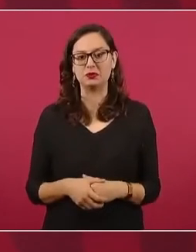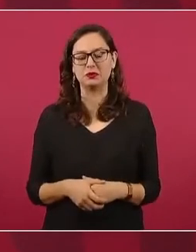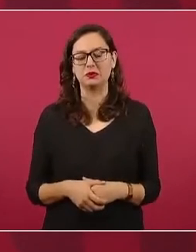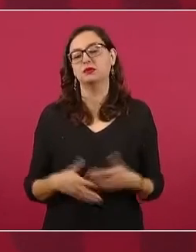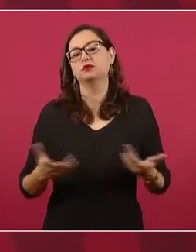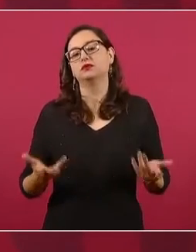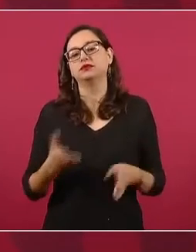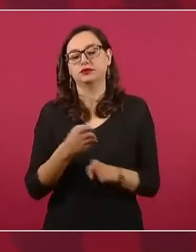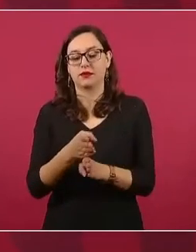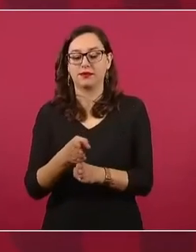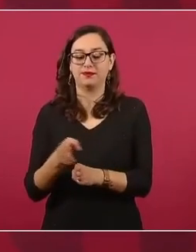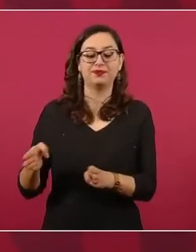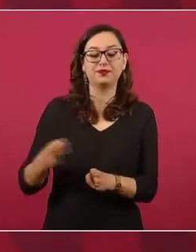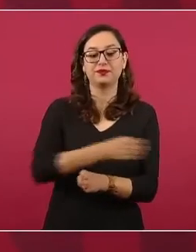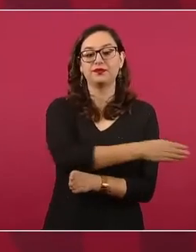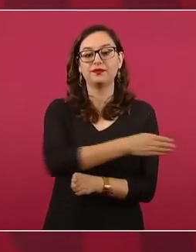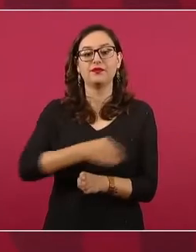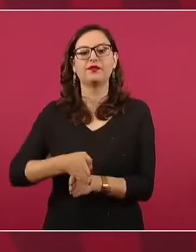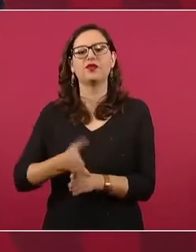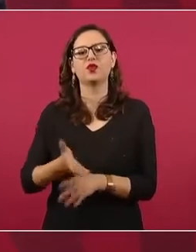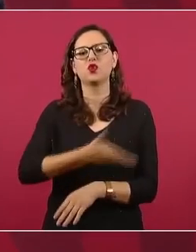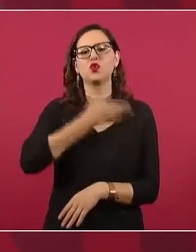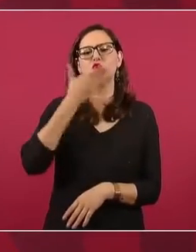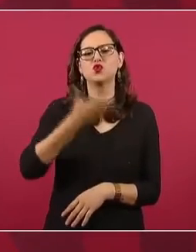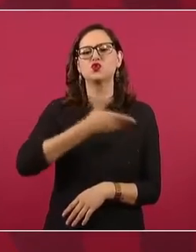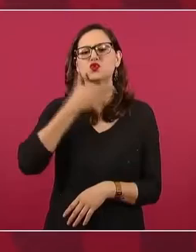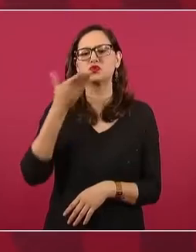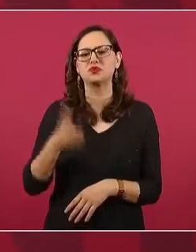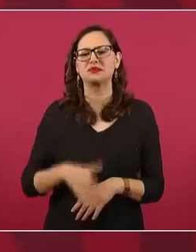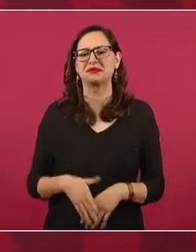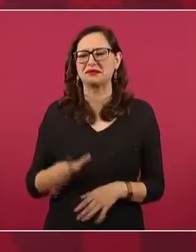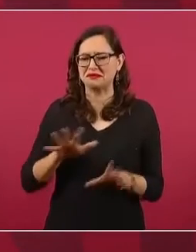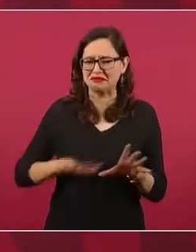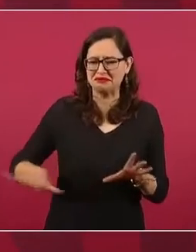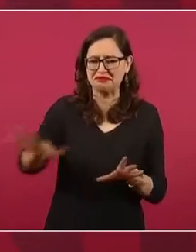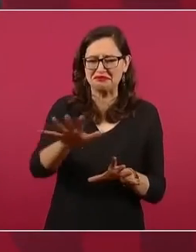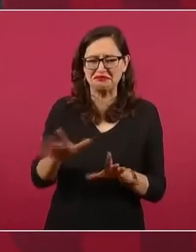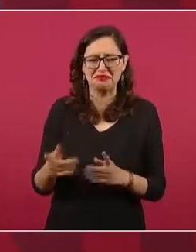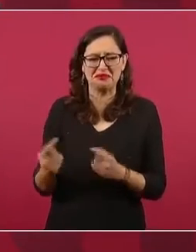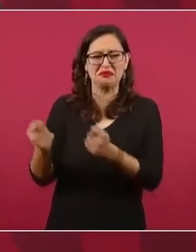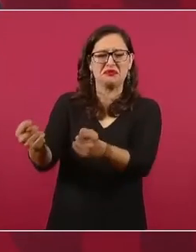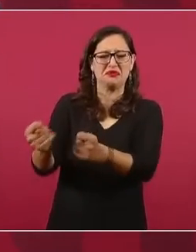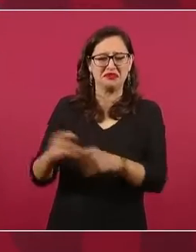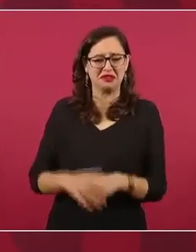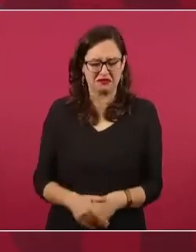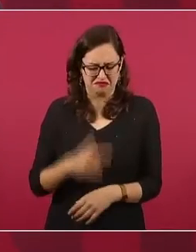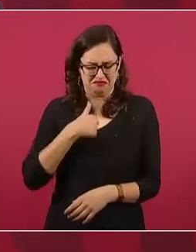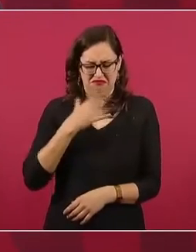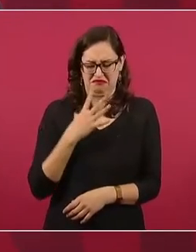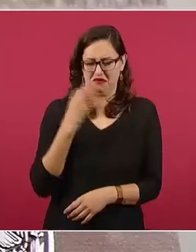porque tengo un buen amigo